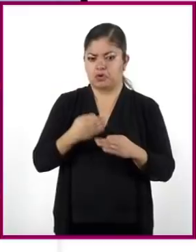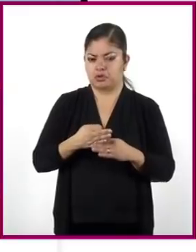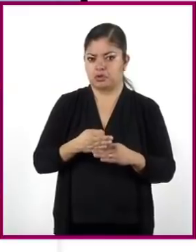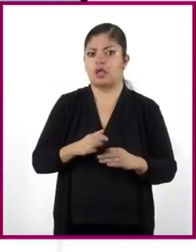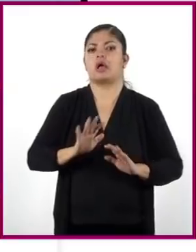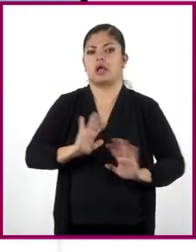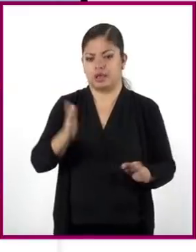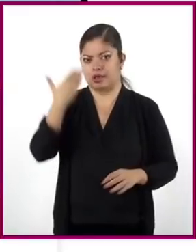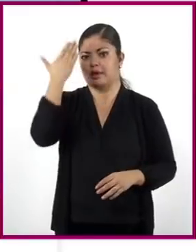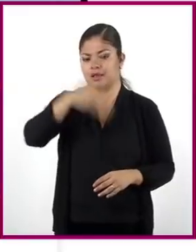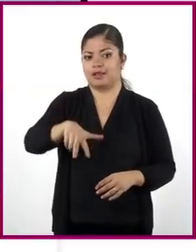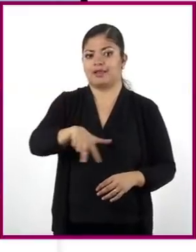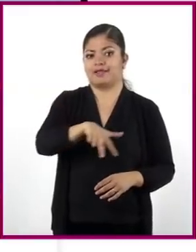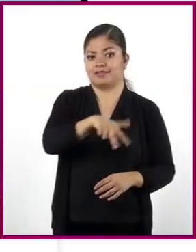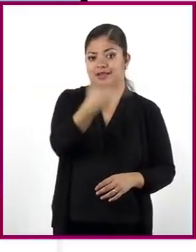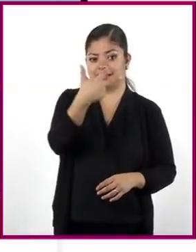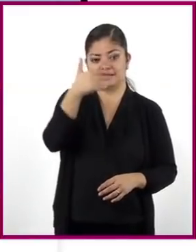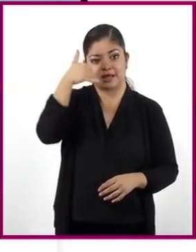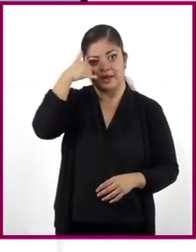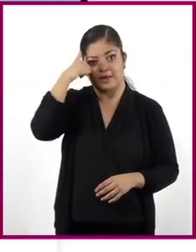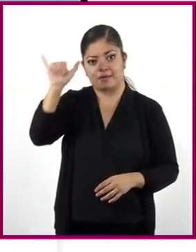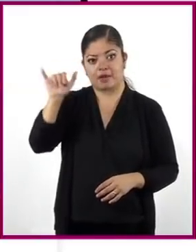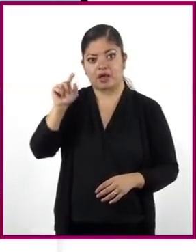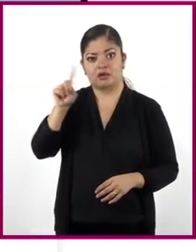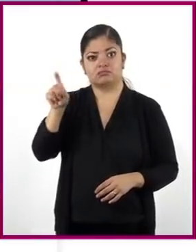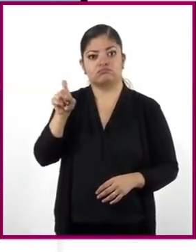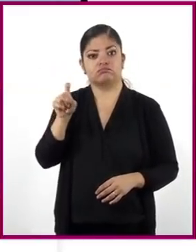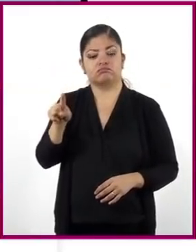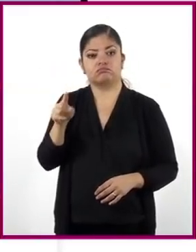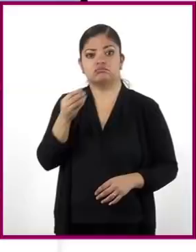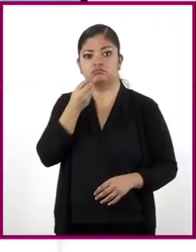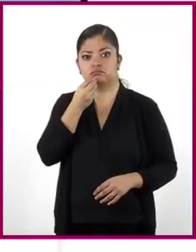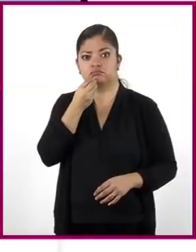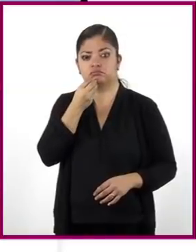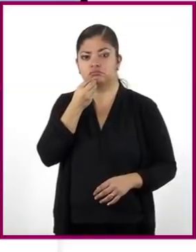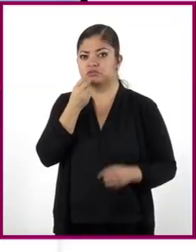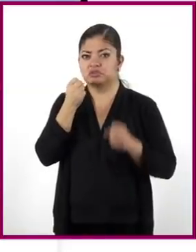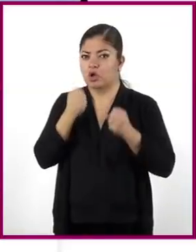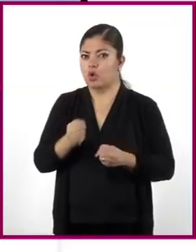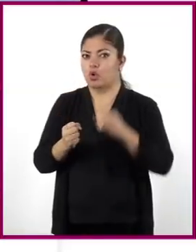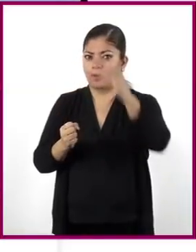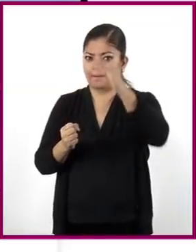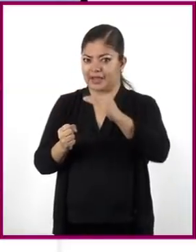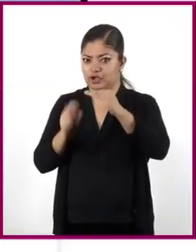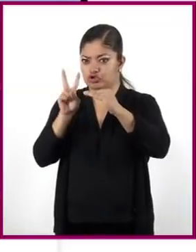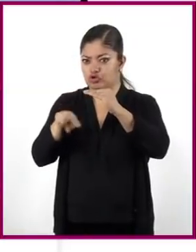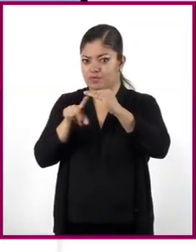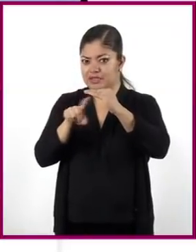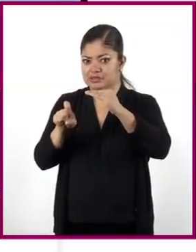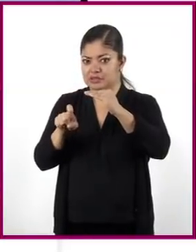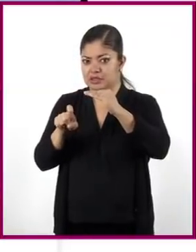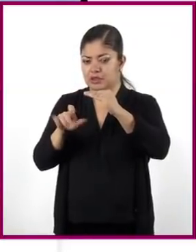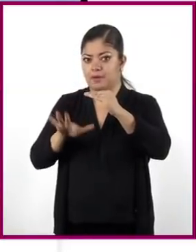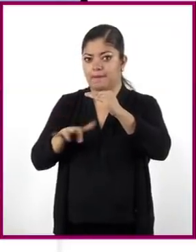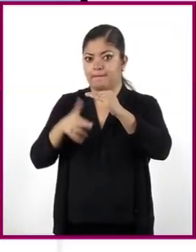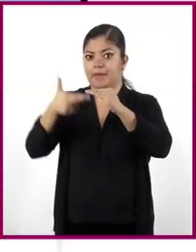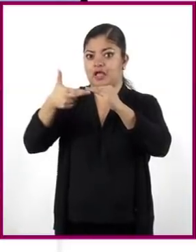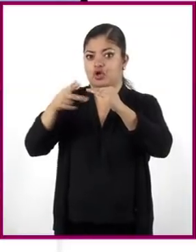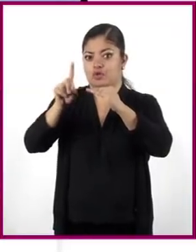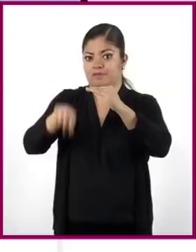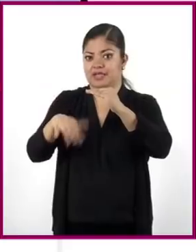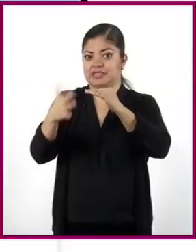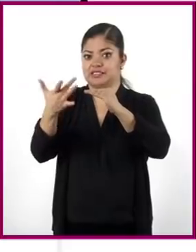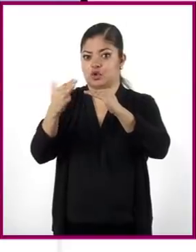que, para 13 vacas, la cantidad de forraje será menor que 2.100 kilogramos y mayor que 1